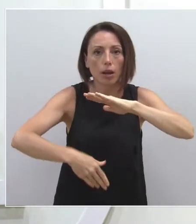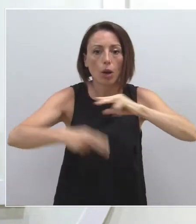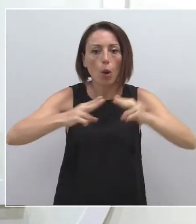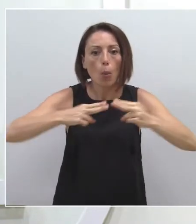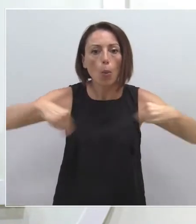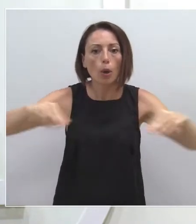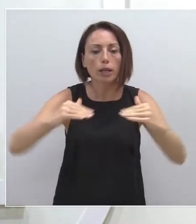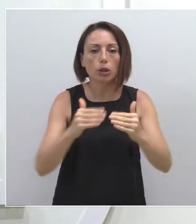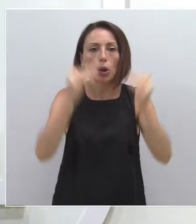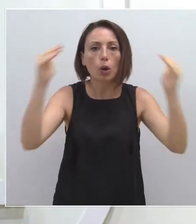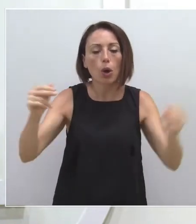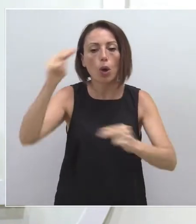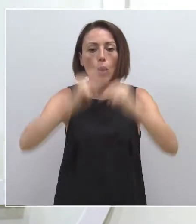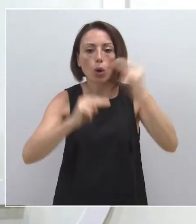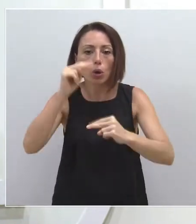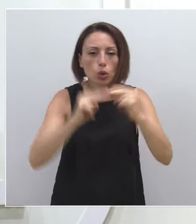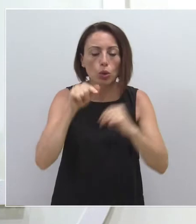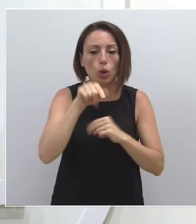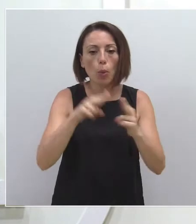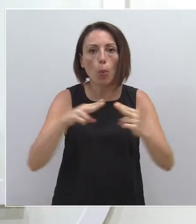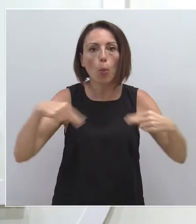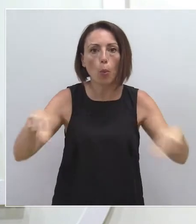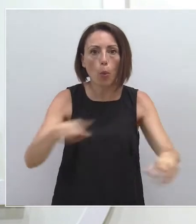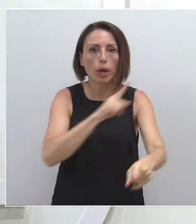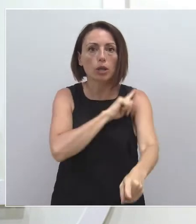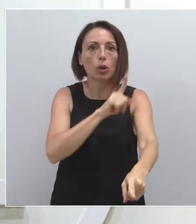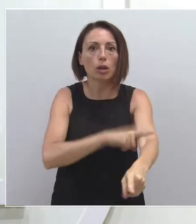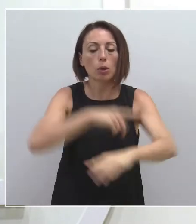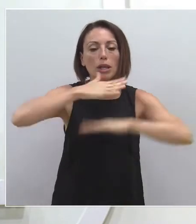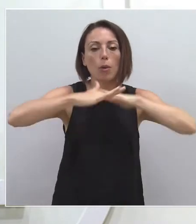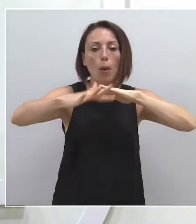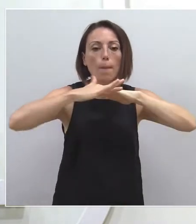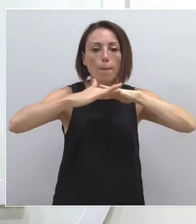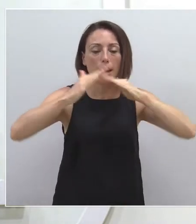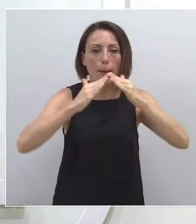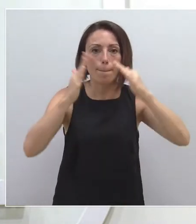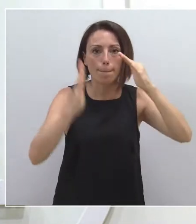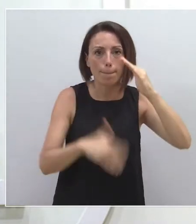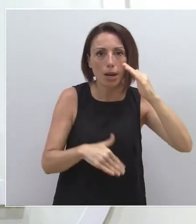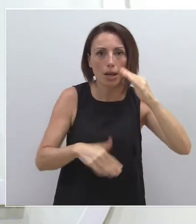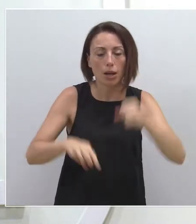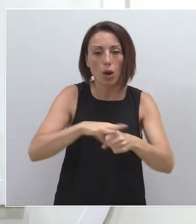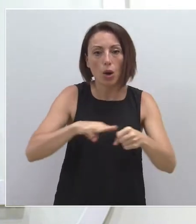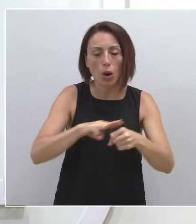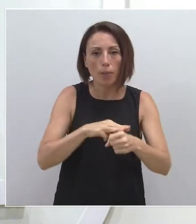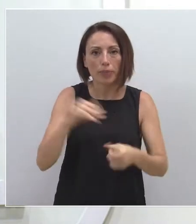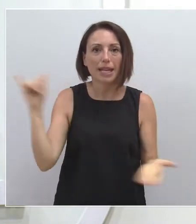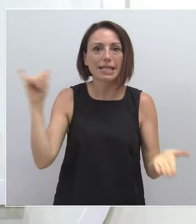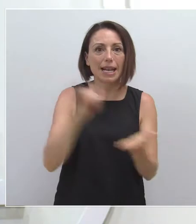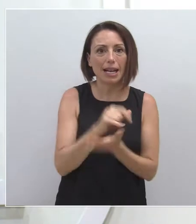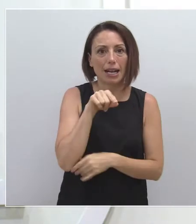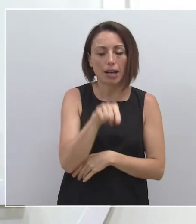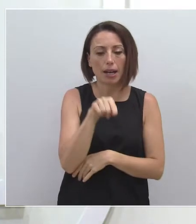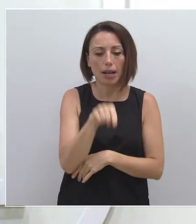para la construcción y explotación de un puerto deportivo en la manga del Mar Menor en el término municipal de San Javier. La